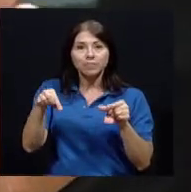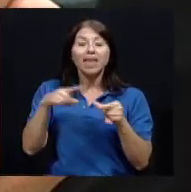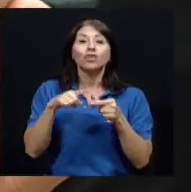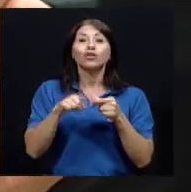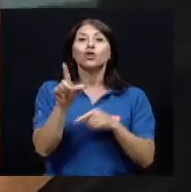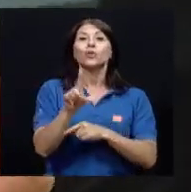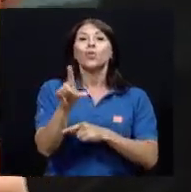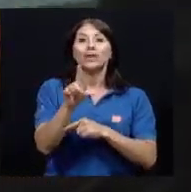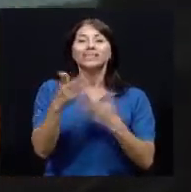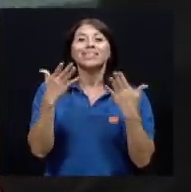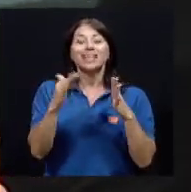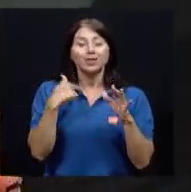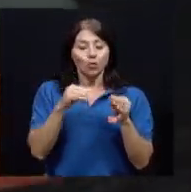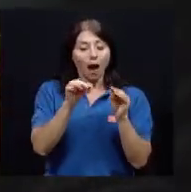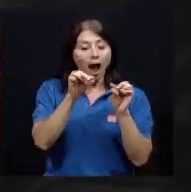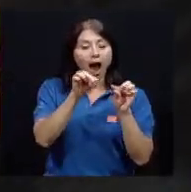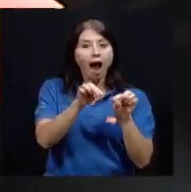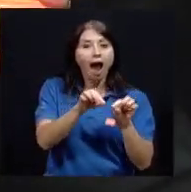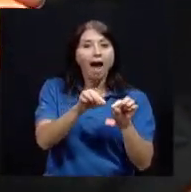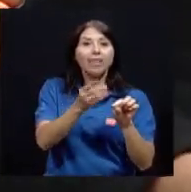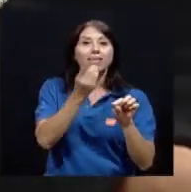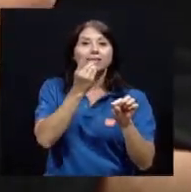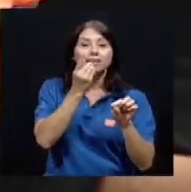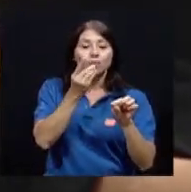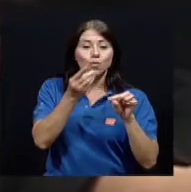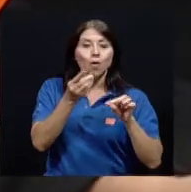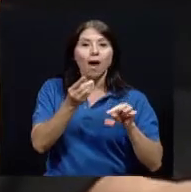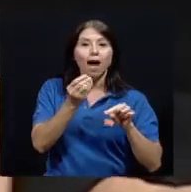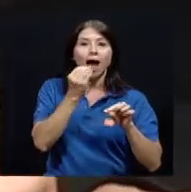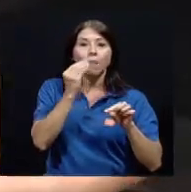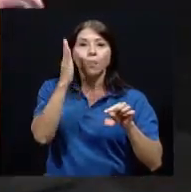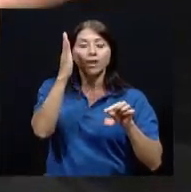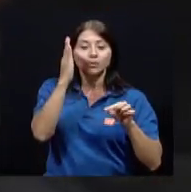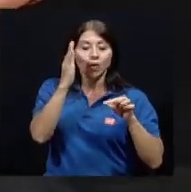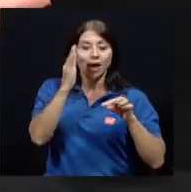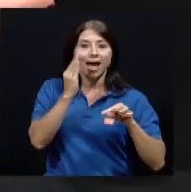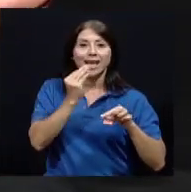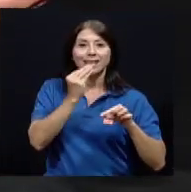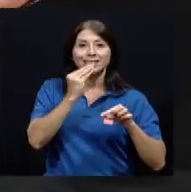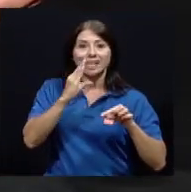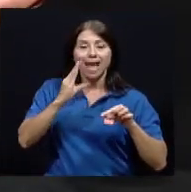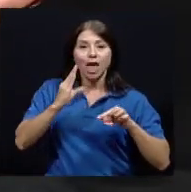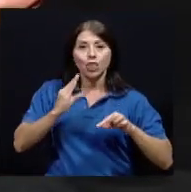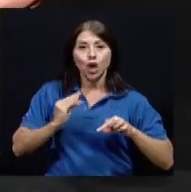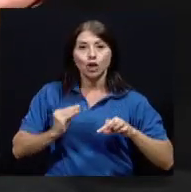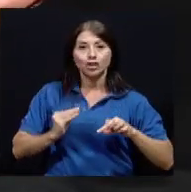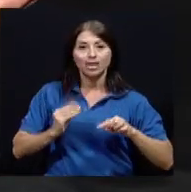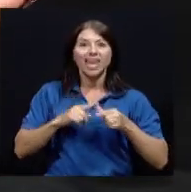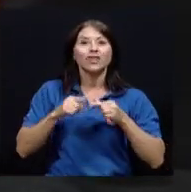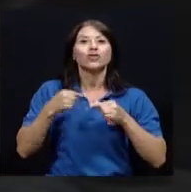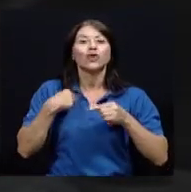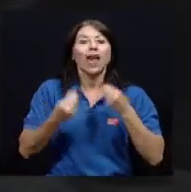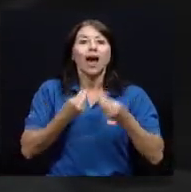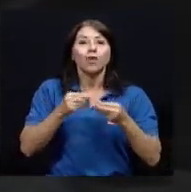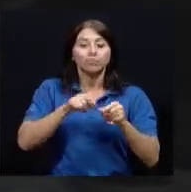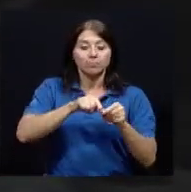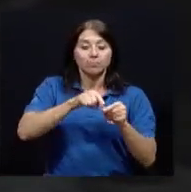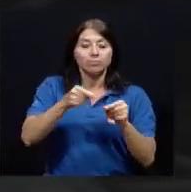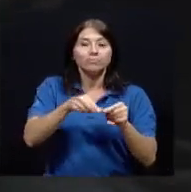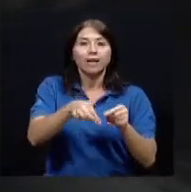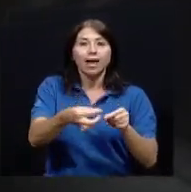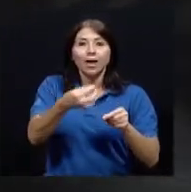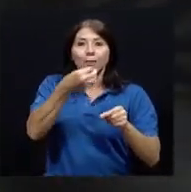cena y noche y yo lo que hago es abrir el pastillero extraer el medicamento y tomármelo en el momento que corresponde